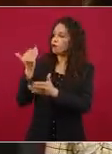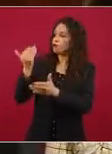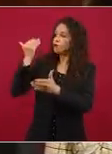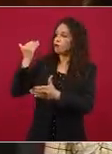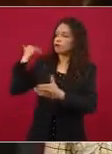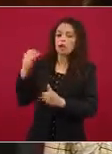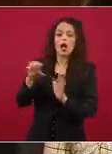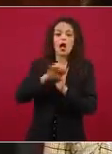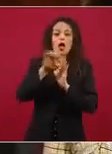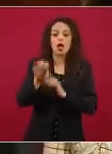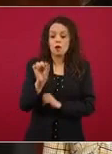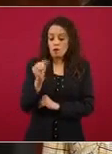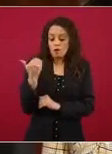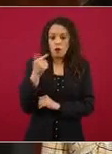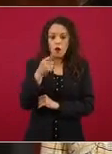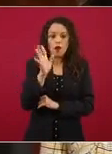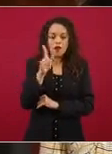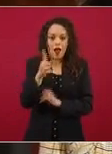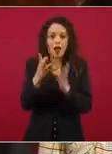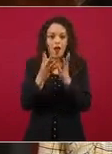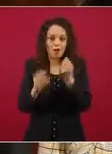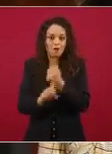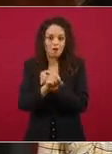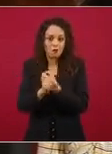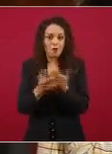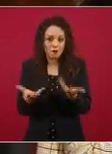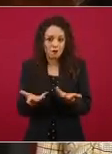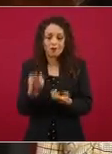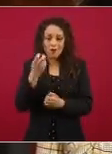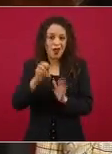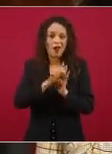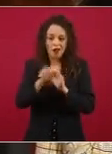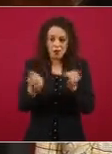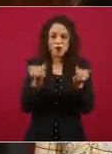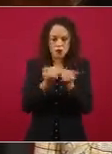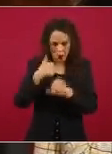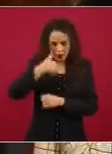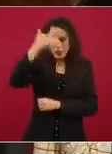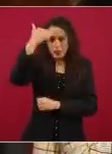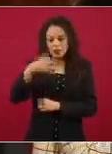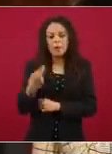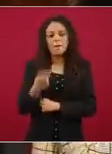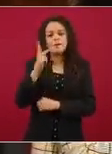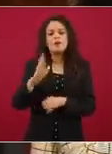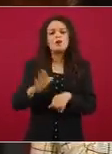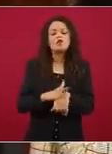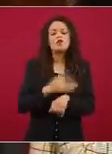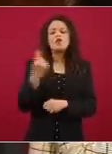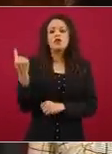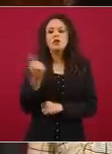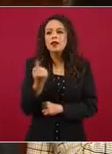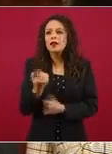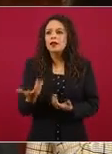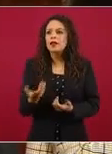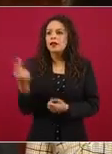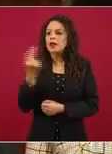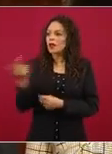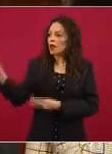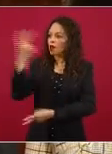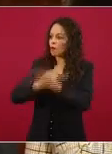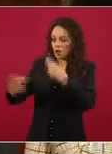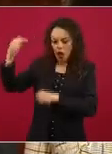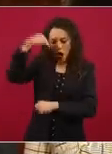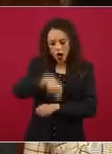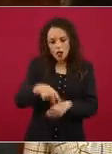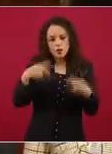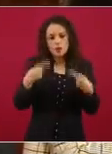de resolver, pero la cuestión es por qué tiene que venir la gente, o